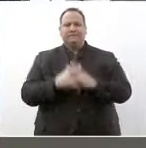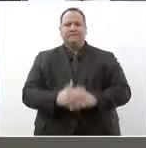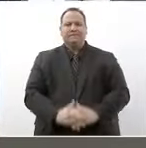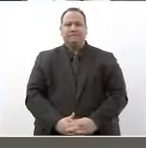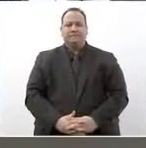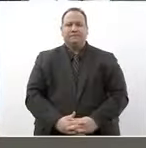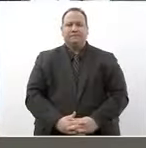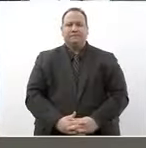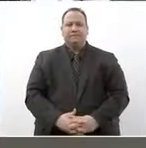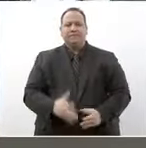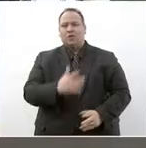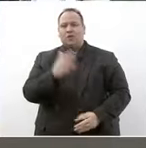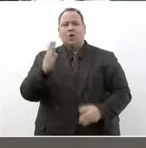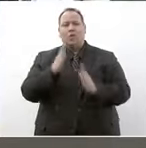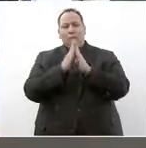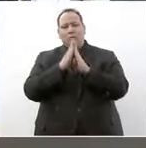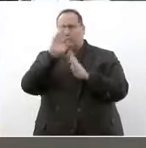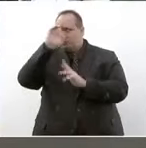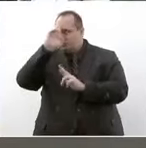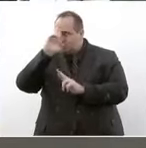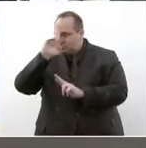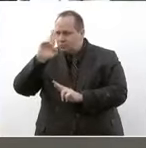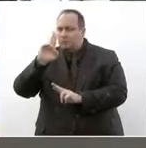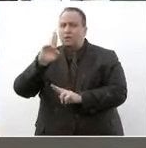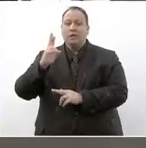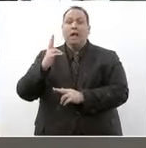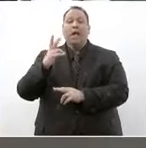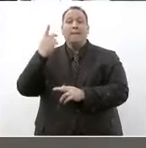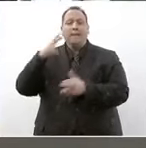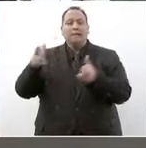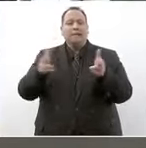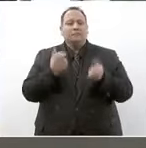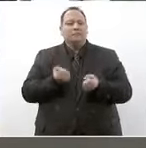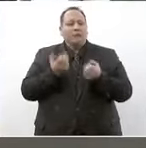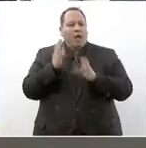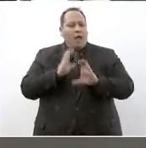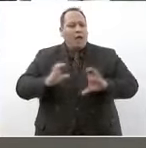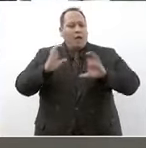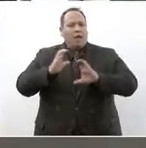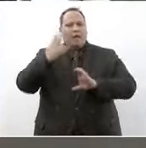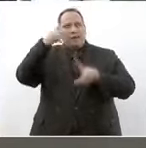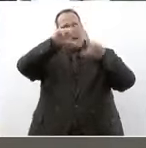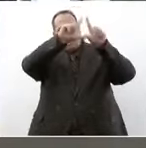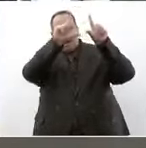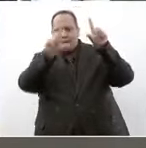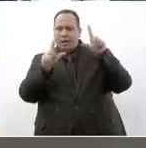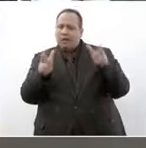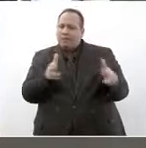le solicitamos guardar el debido respeto para entonar nuestro himno nacional mexicano